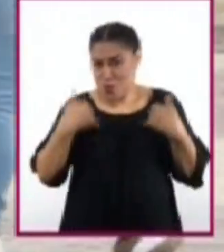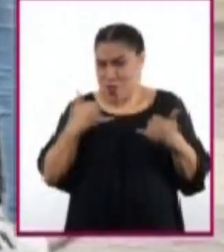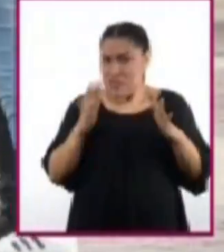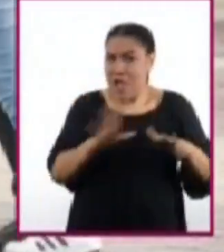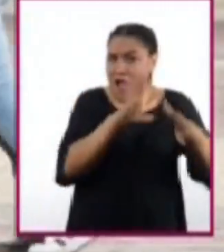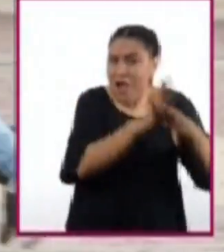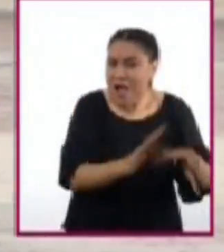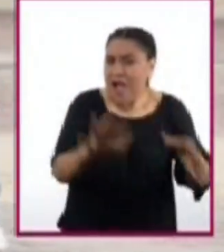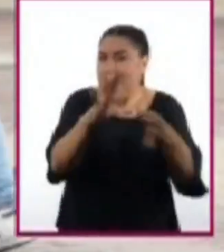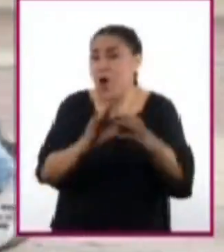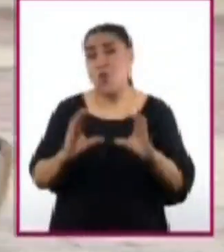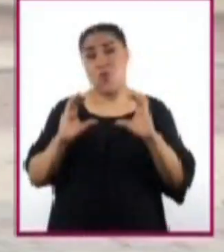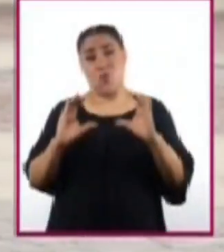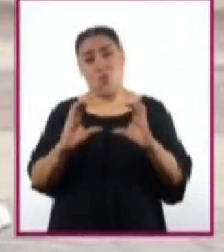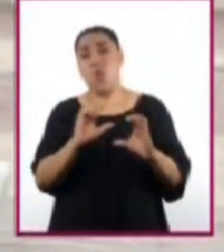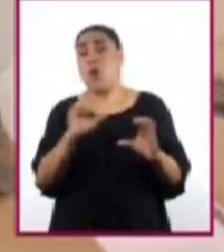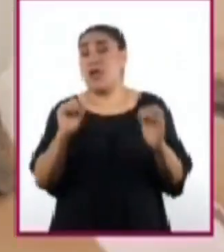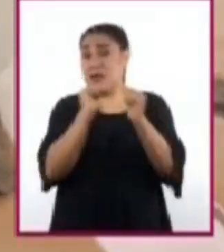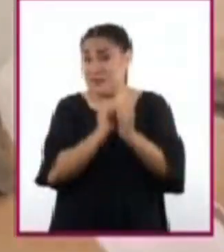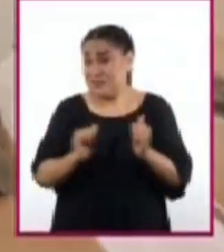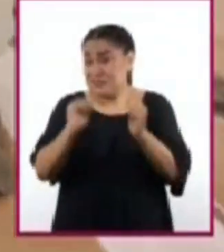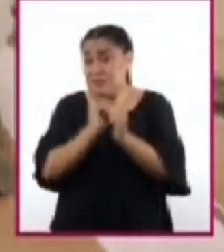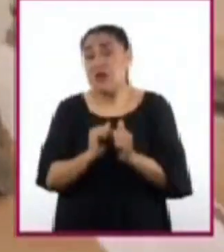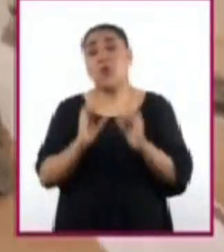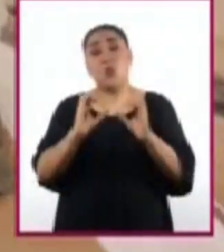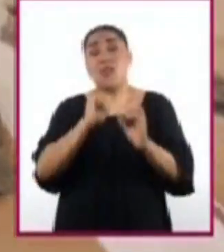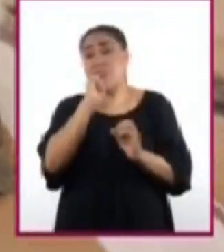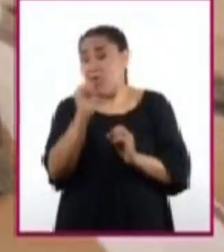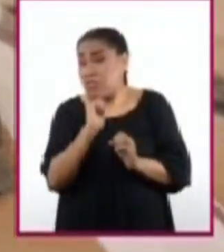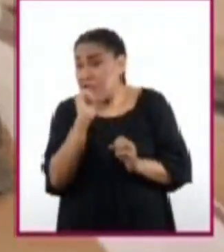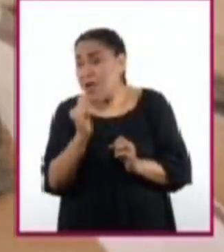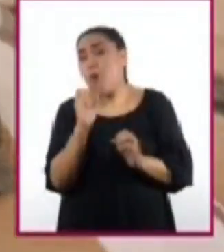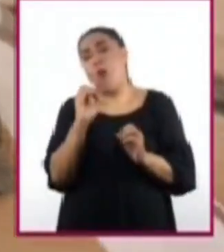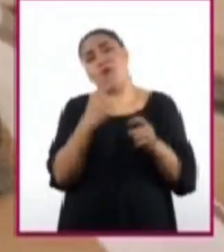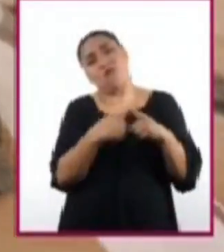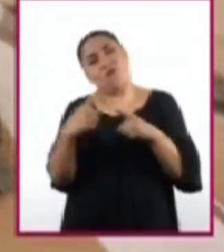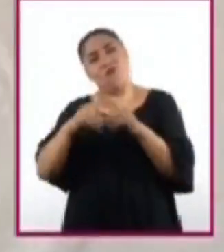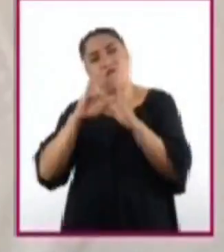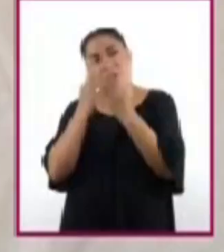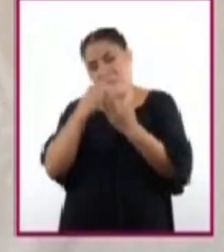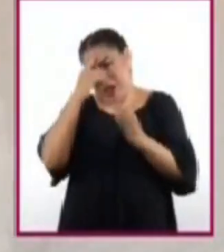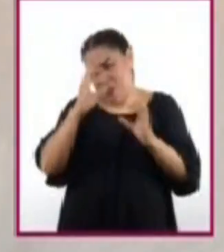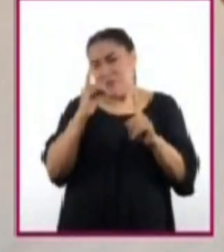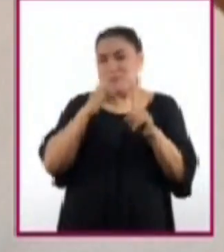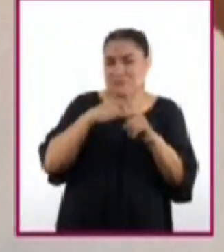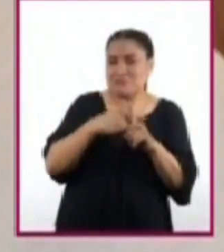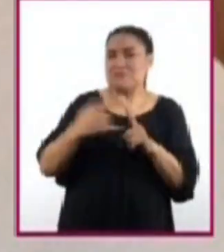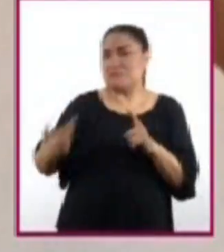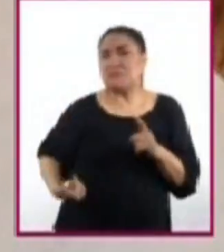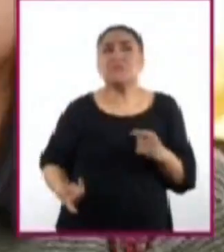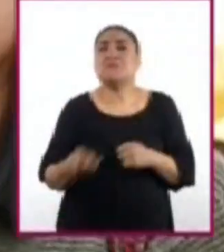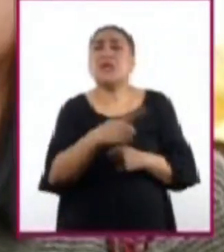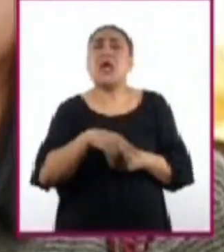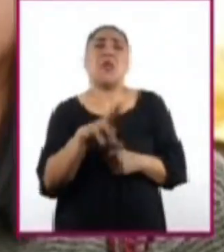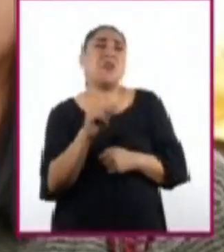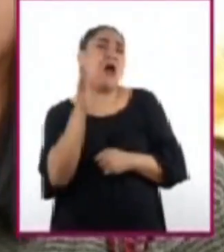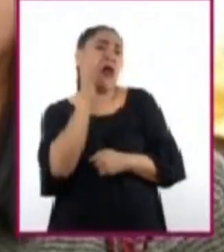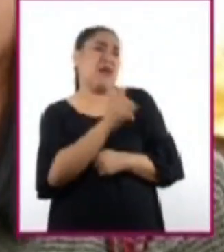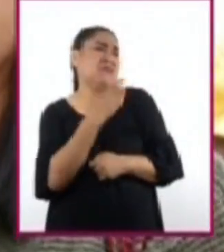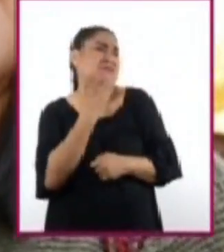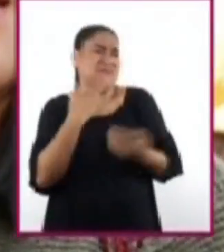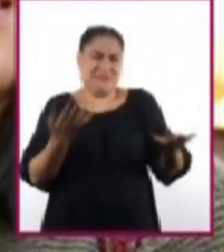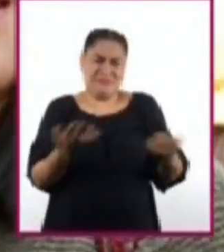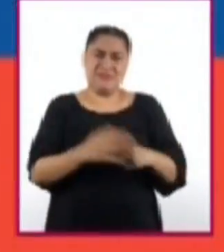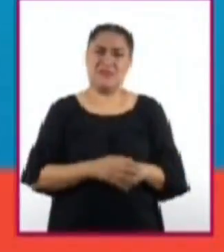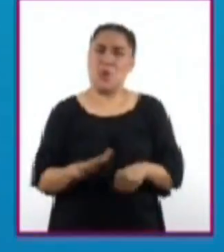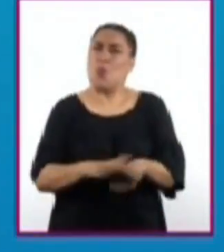información acerca de los riesgos de las relaciones sexuales sin protección y sobre los métodos anticonceptivos, no los utilizan. ¿Cuál es la